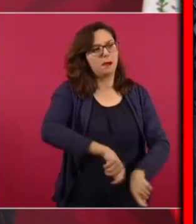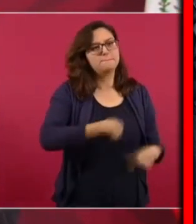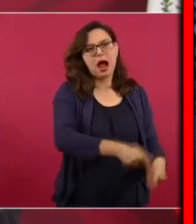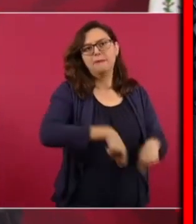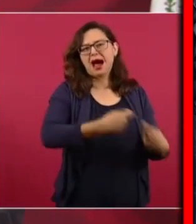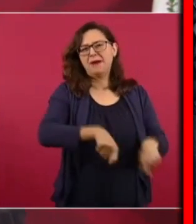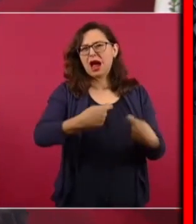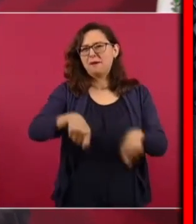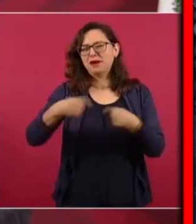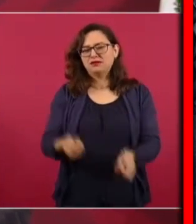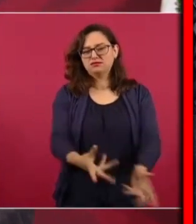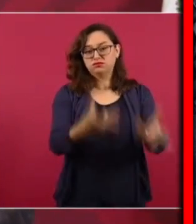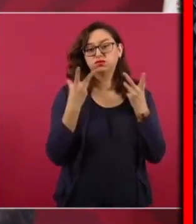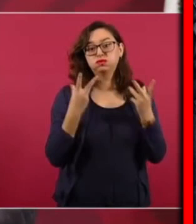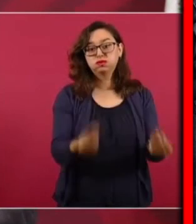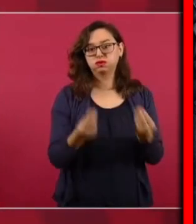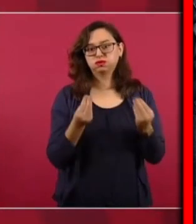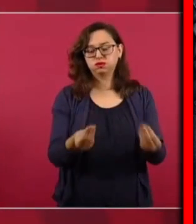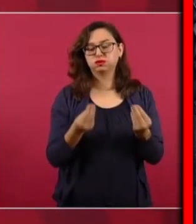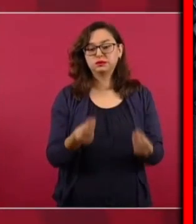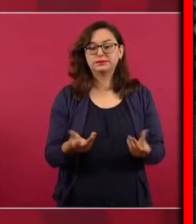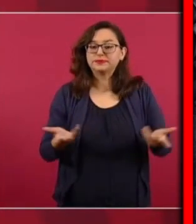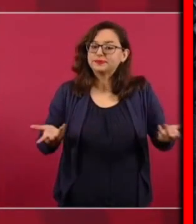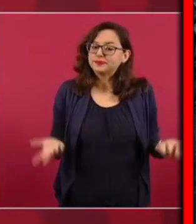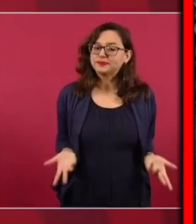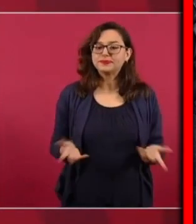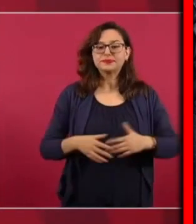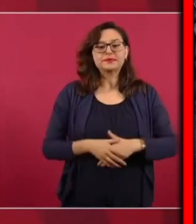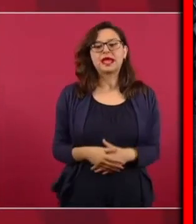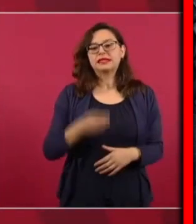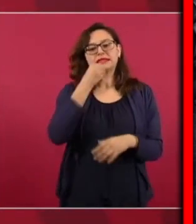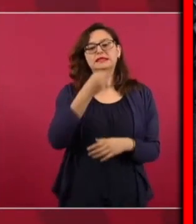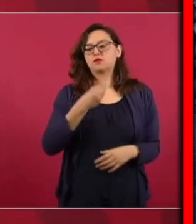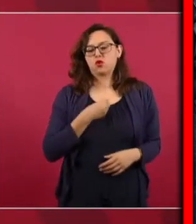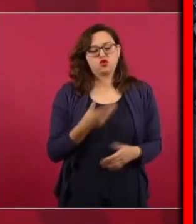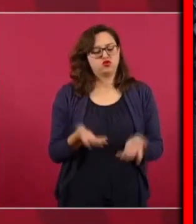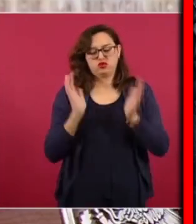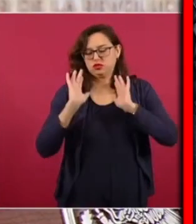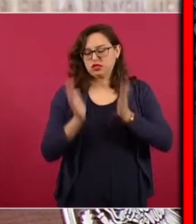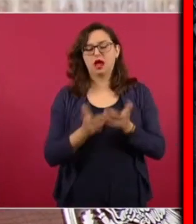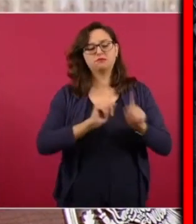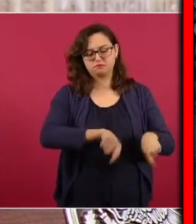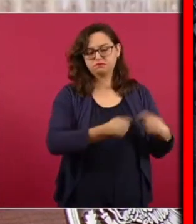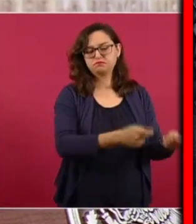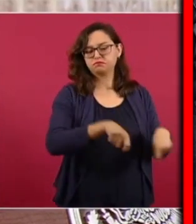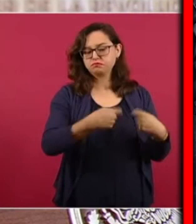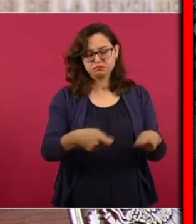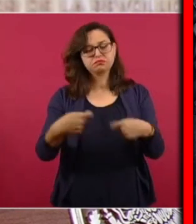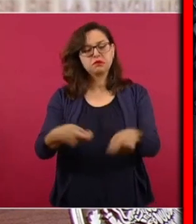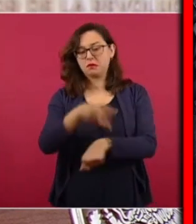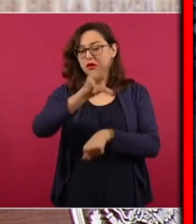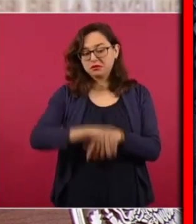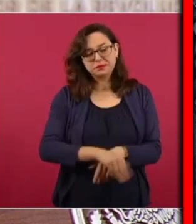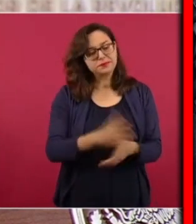no se están cancelando esas concesiones lo único que estamos haciendo